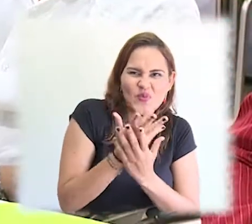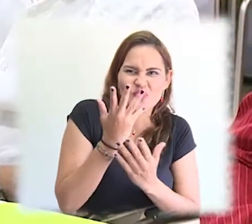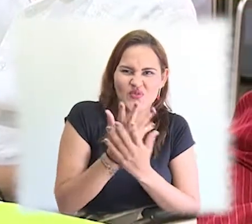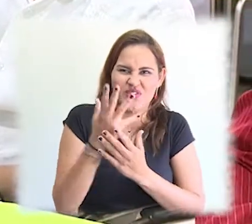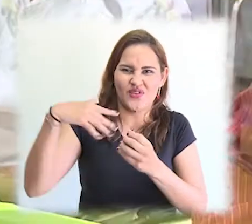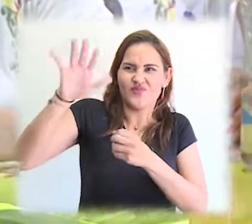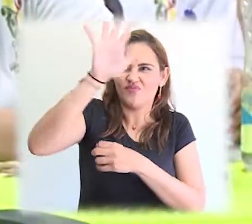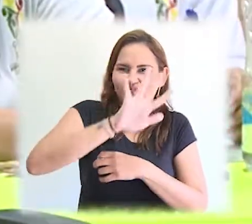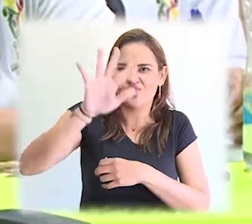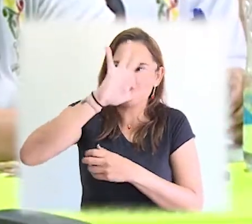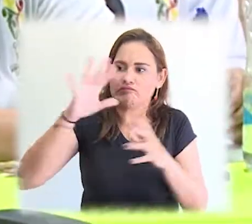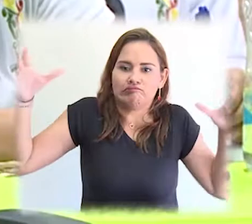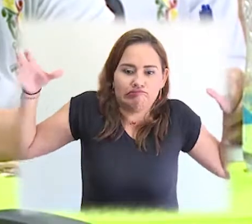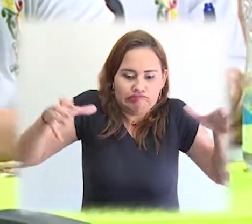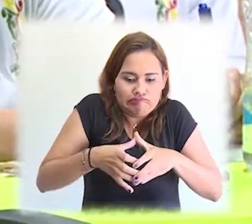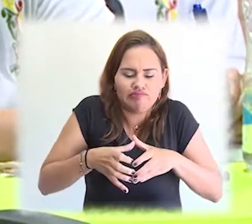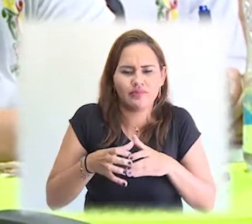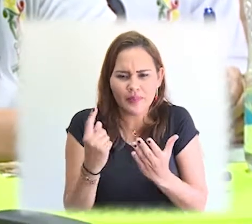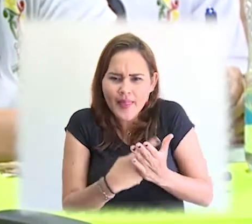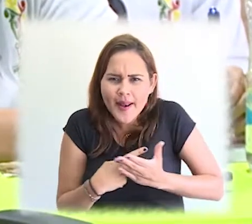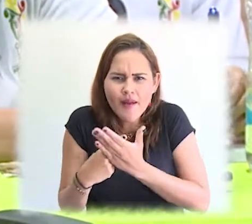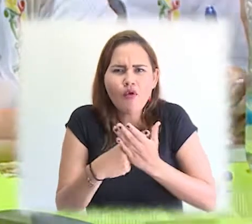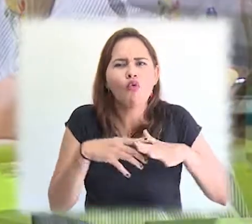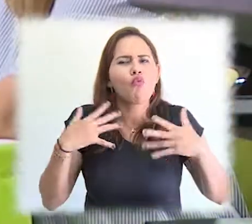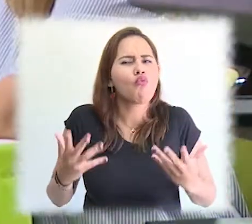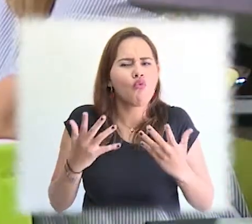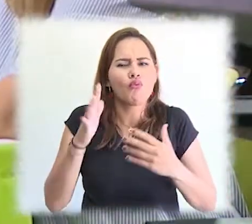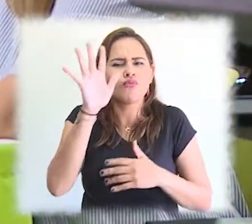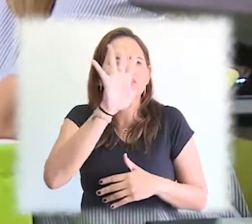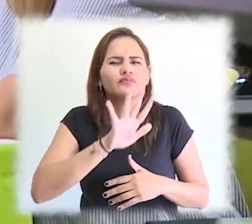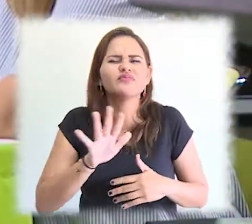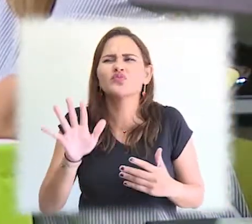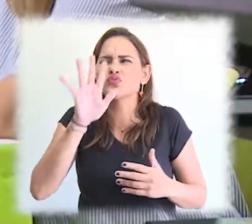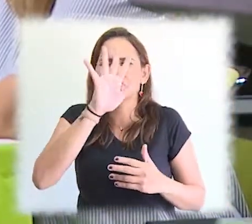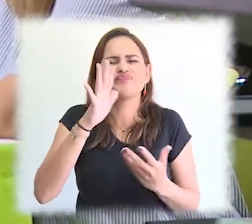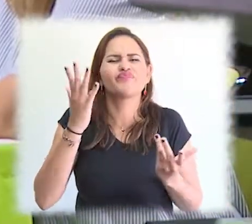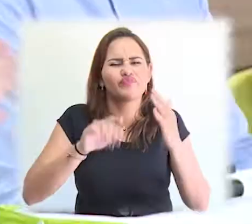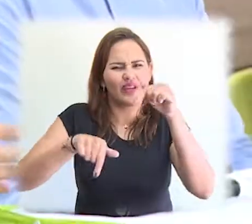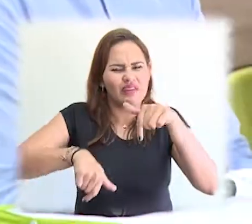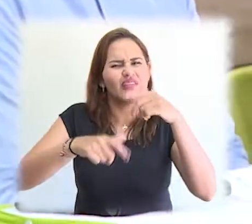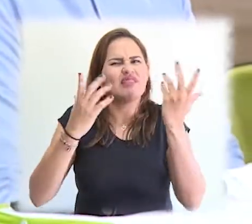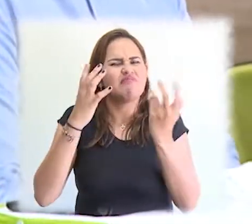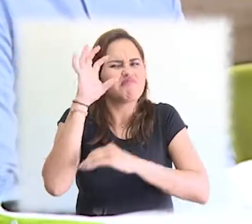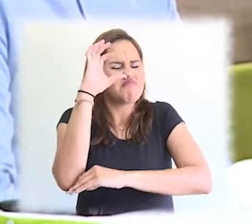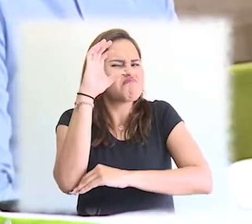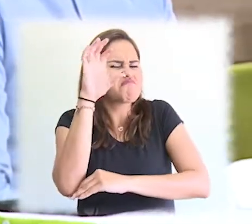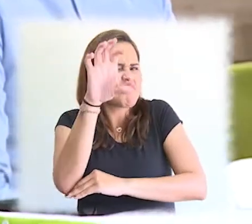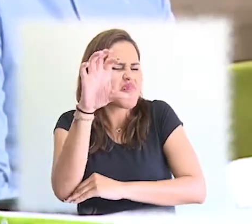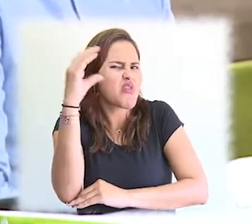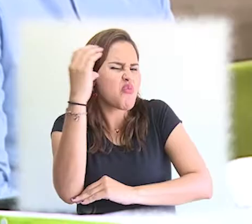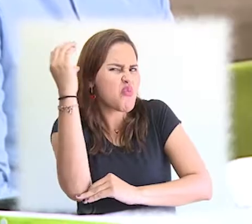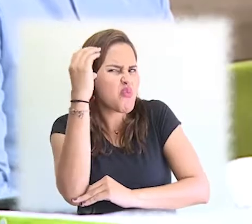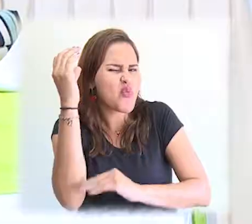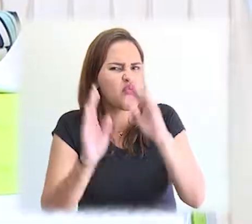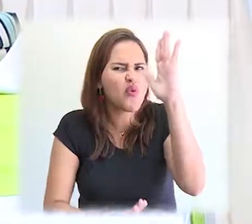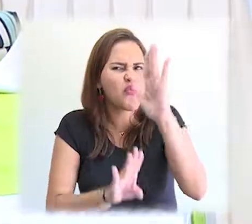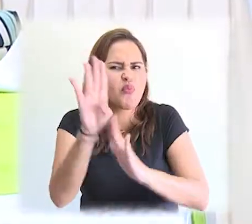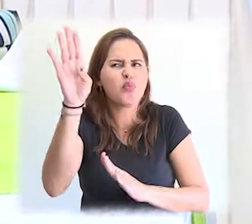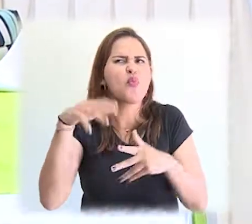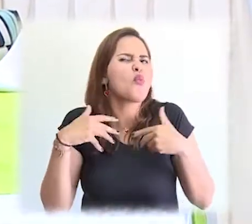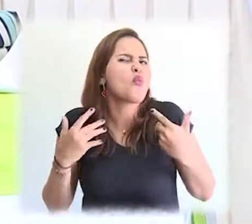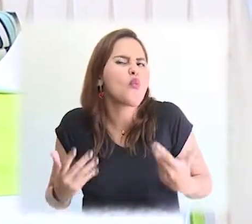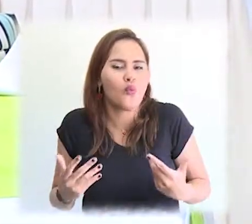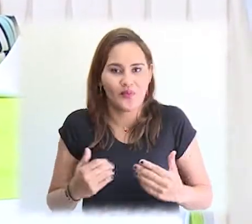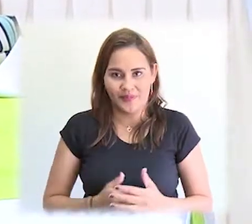Planeando Territorio. La actividad congregó a los consejeros territoriales de planeación de la región para analizar el Plan Nacional